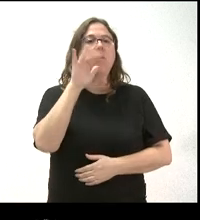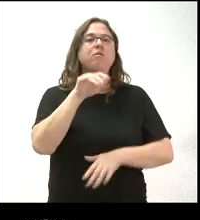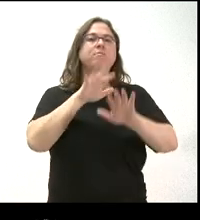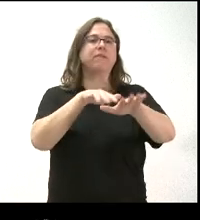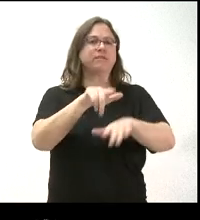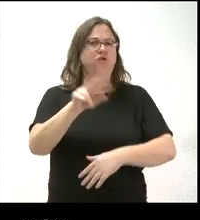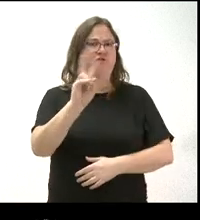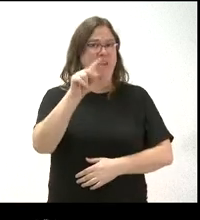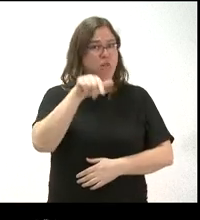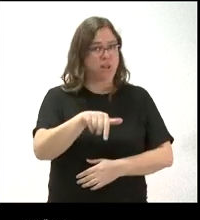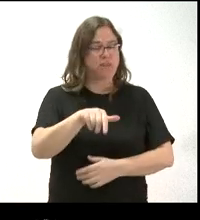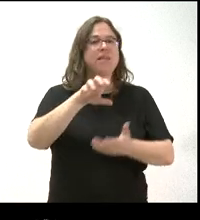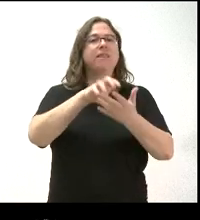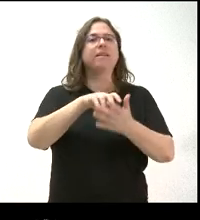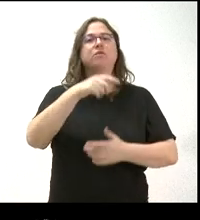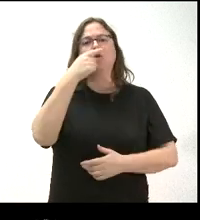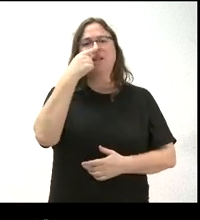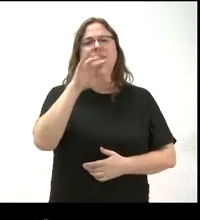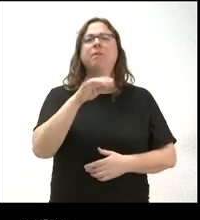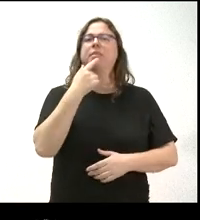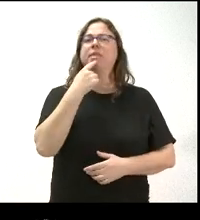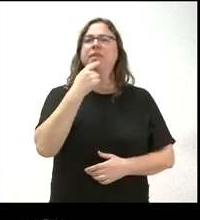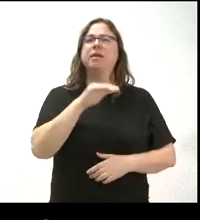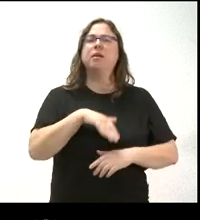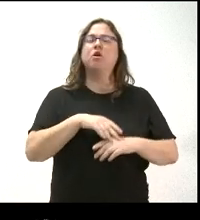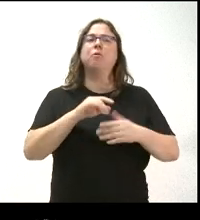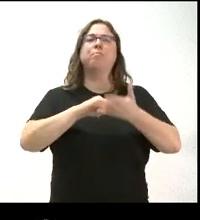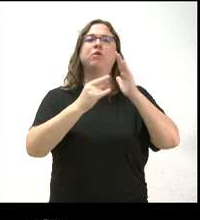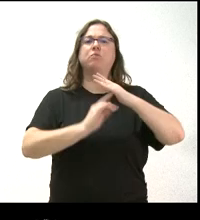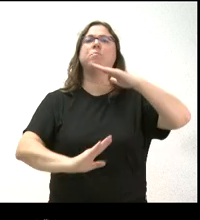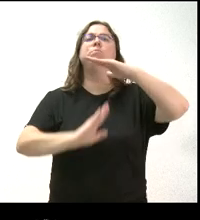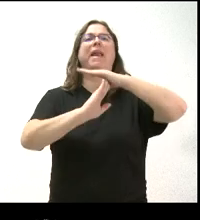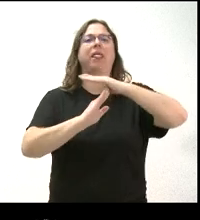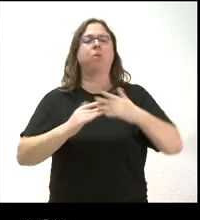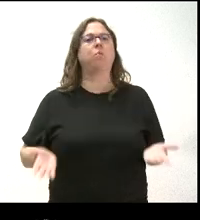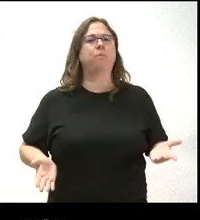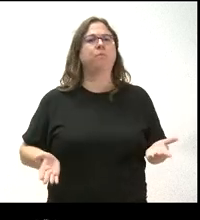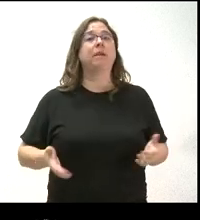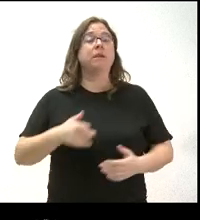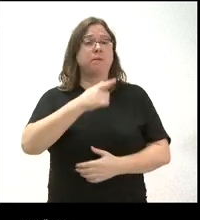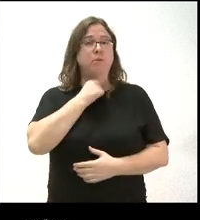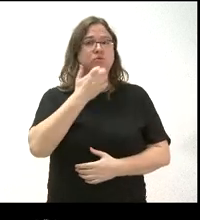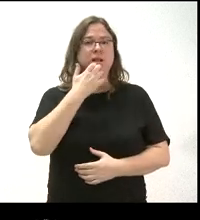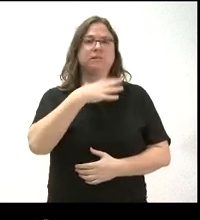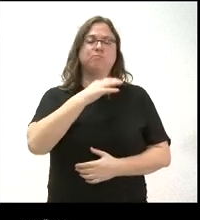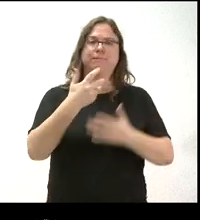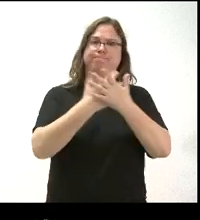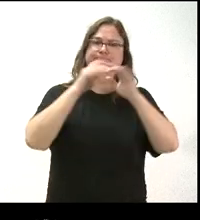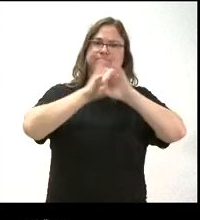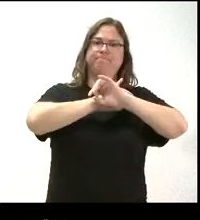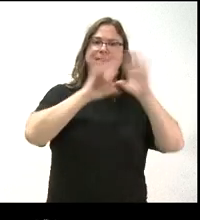un poco critican es la paralización de este proyecto. Me gustaría si nos pudiera aclarar si